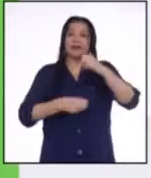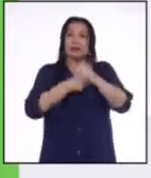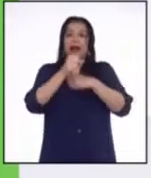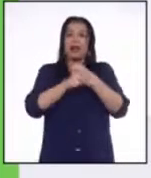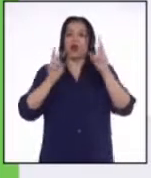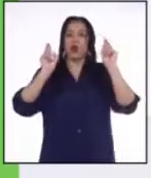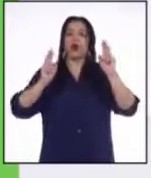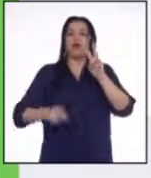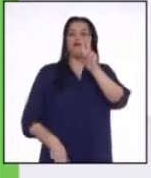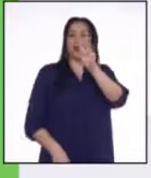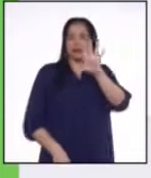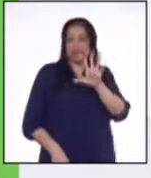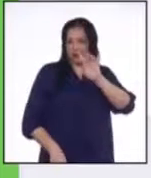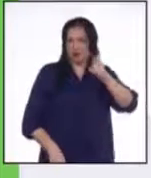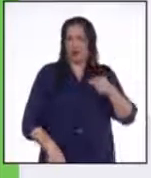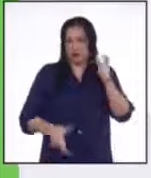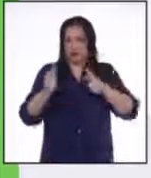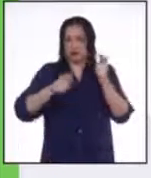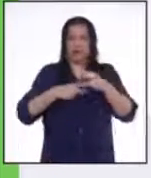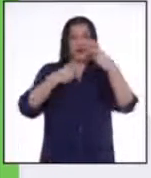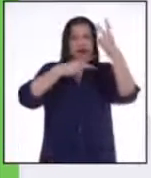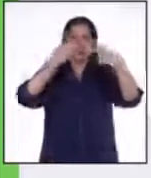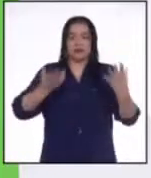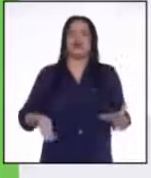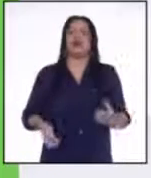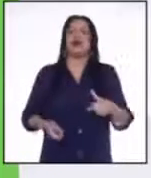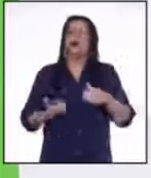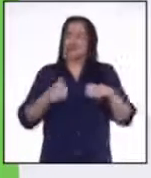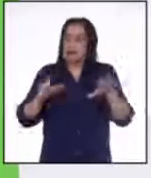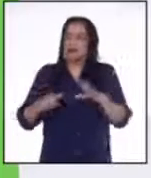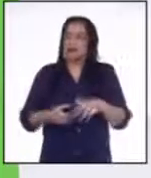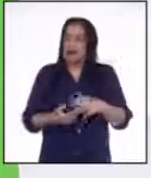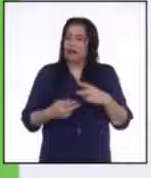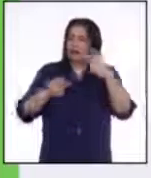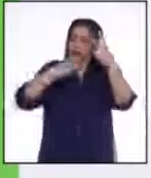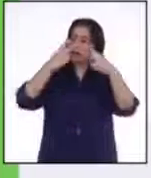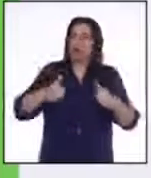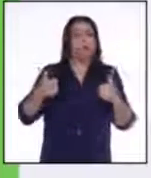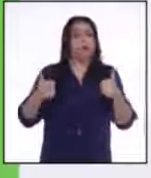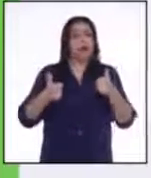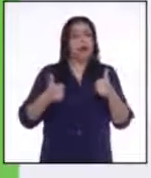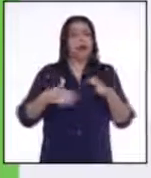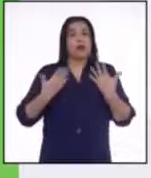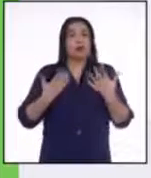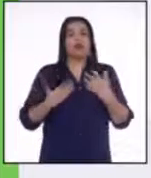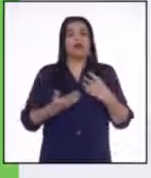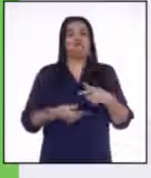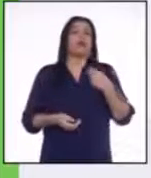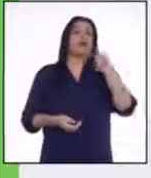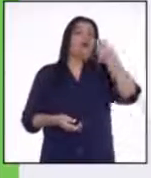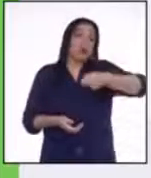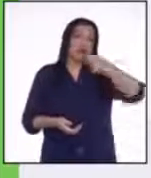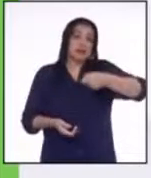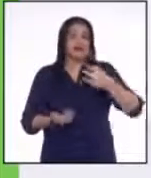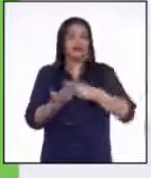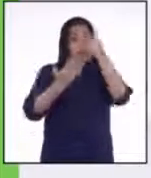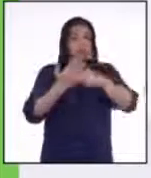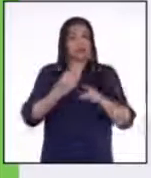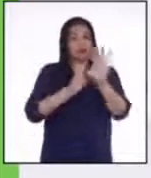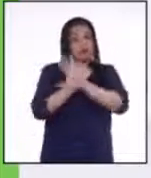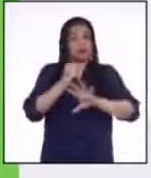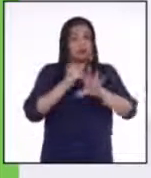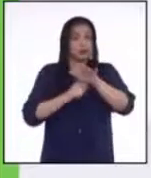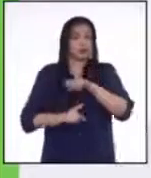mil y es una demostración que las actividades turísticas bien llevadas pueden estar financiando proyectos de educación ambiental y